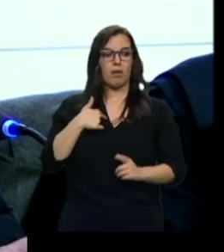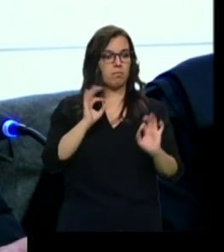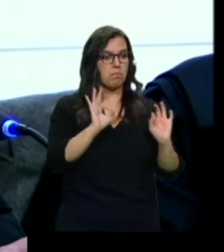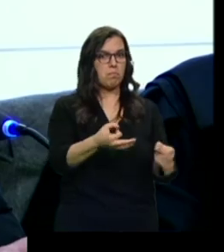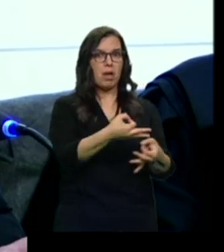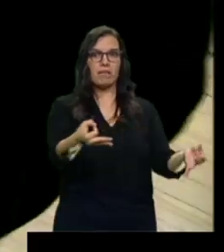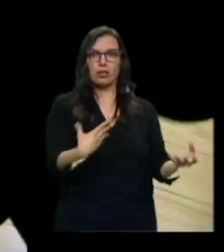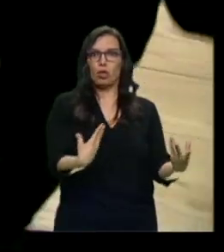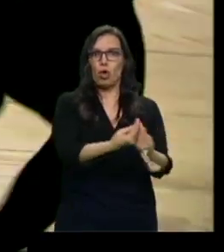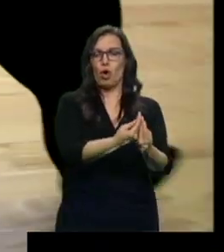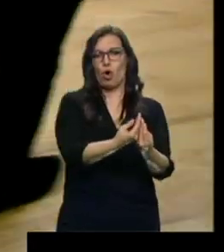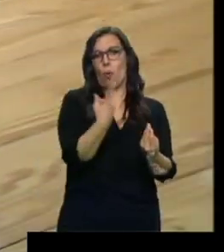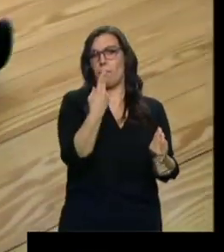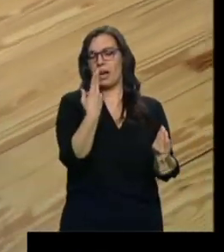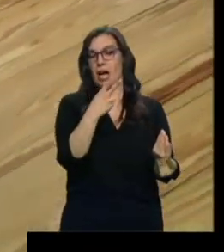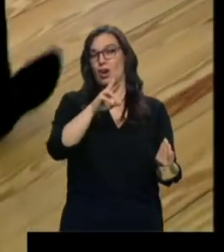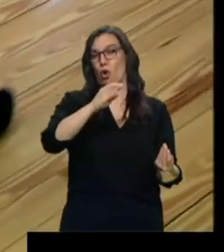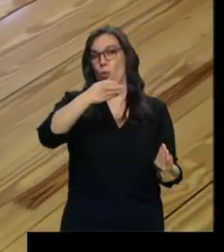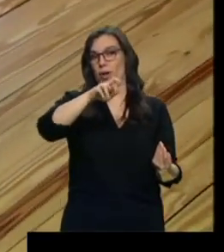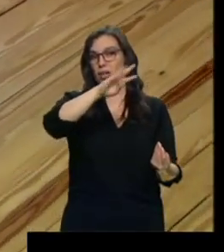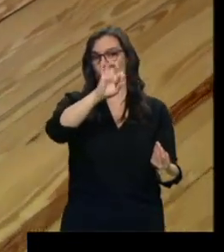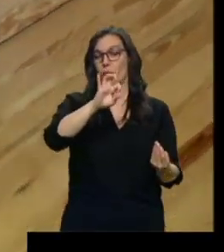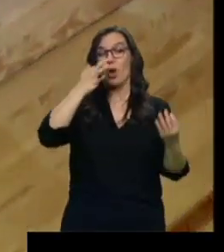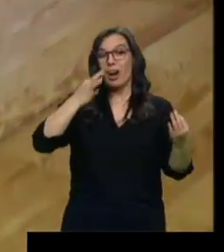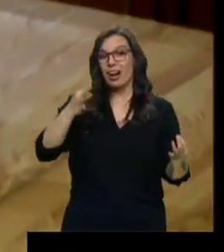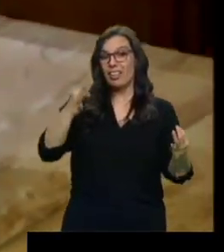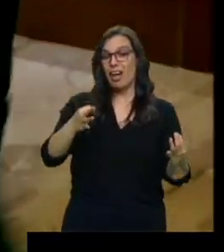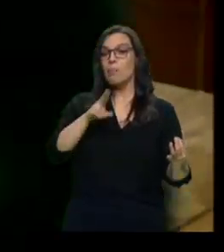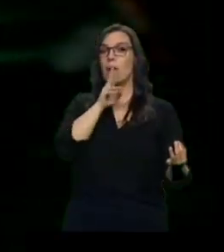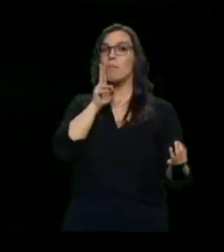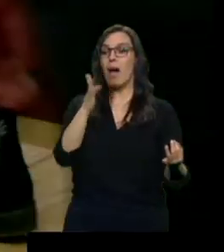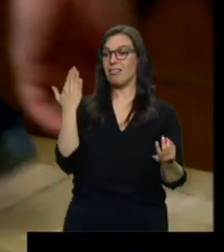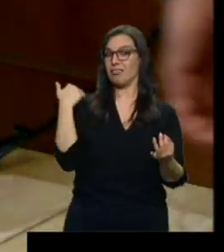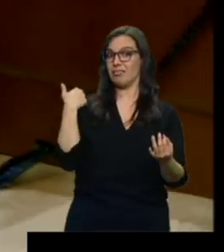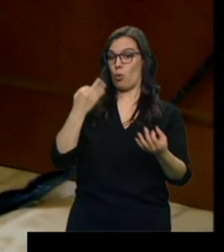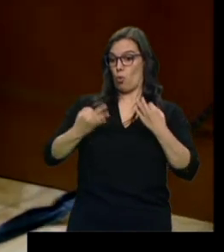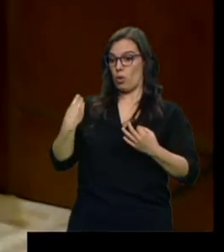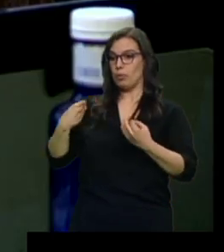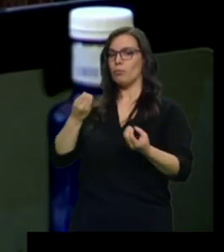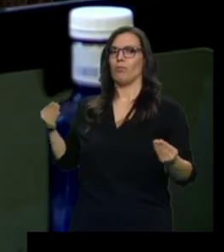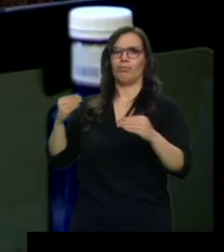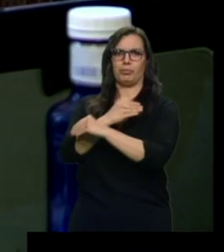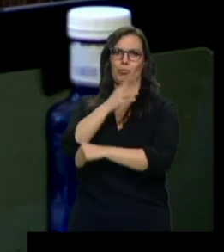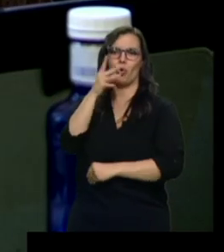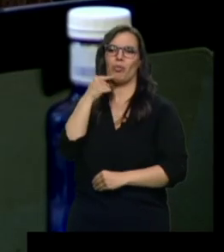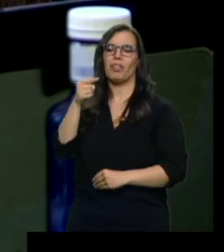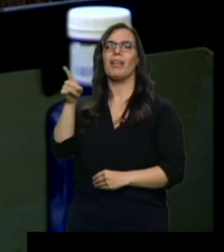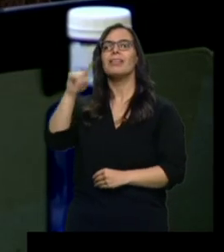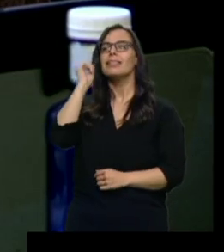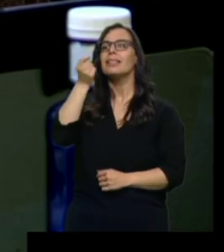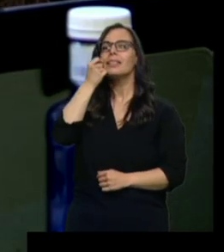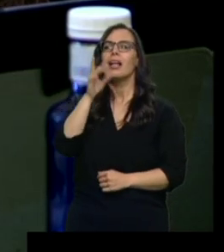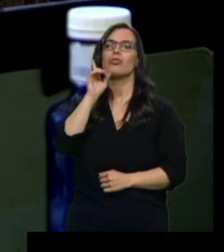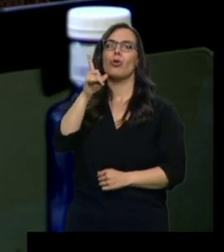dejó en manos de Roberto. Algo que se contradice con la declaración que hizo la madre de Sara. Manifestó que supo de las lesiones de su hija solo cuando